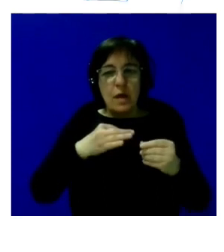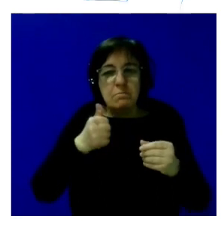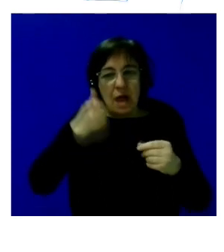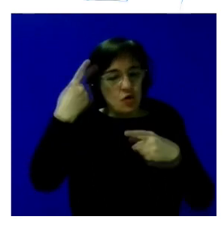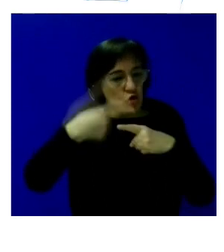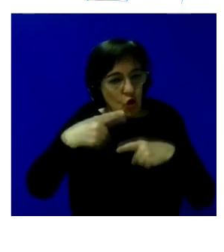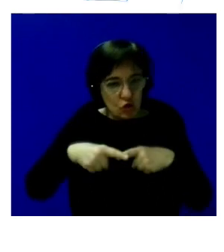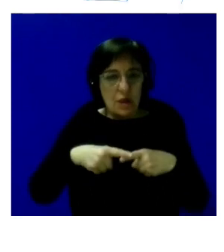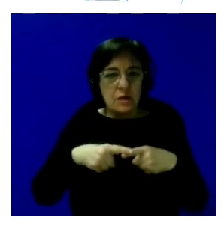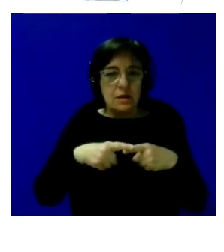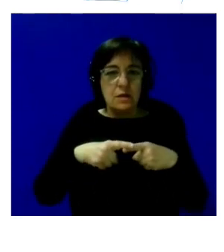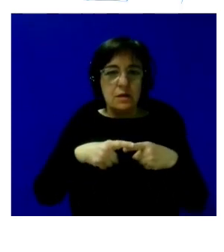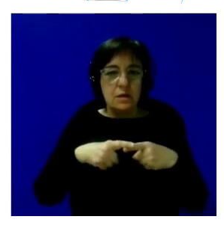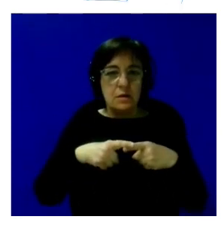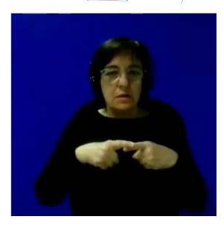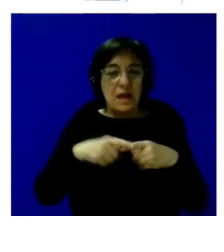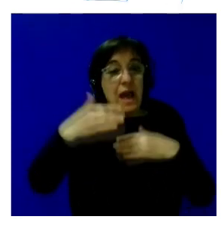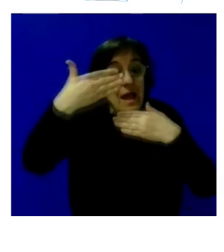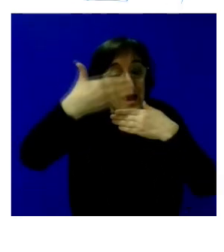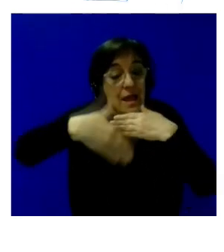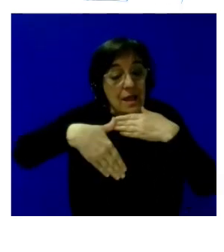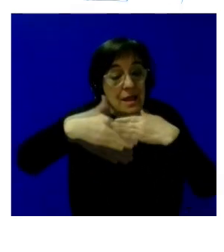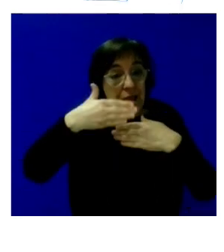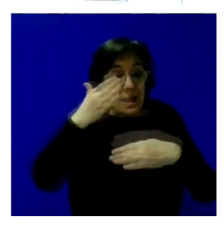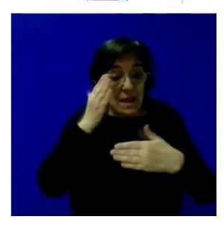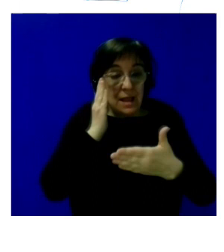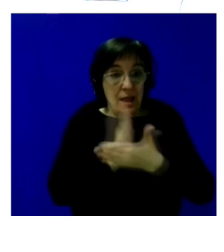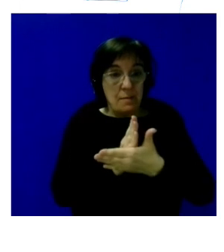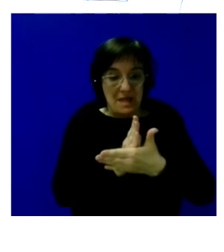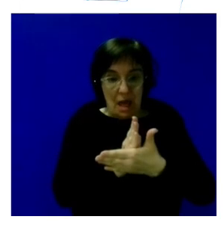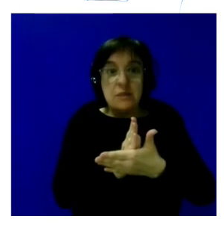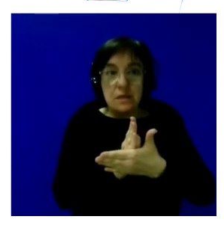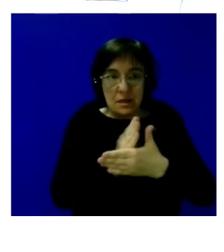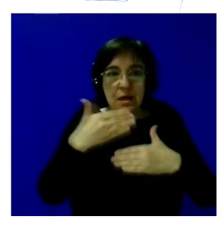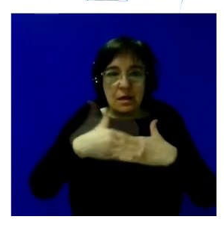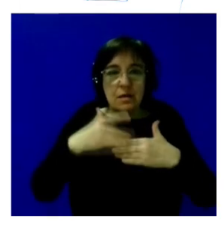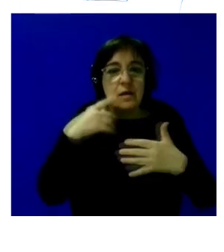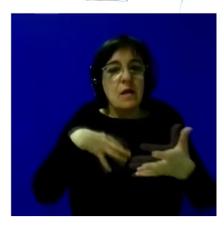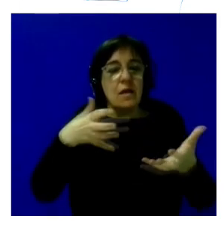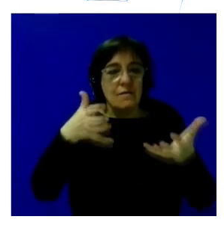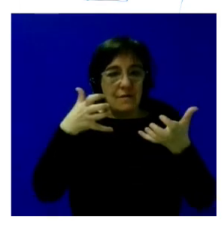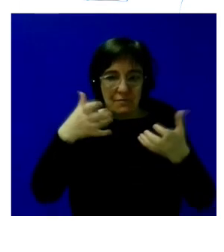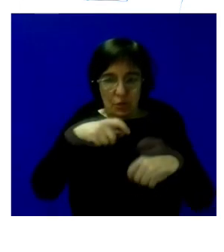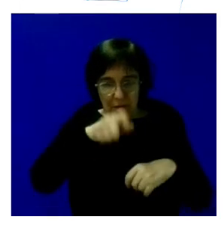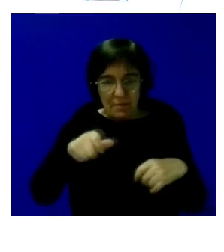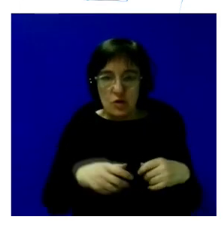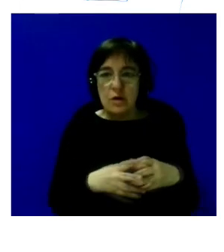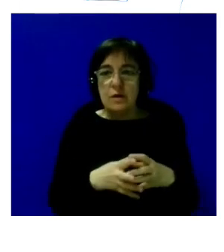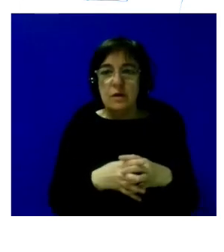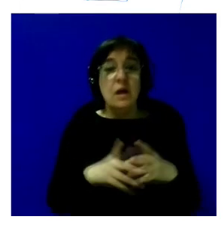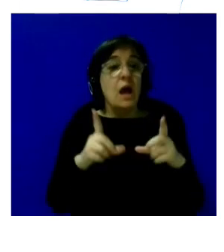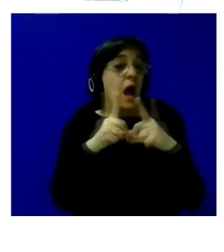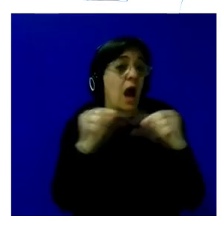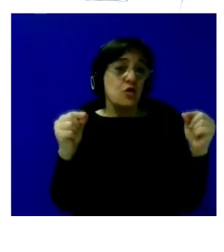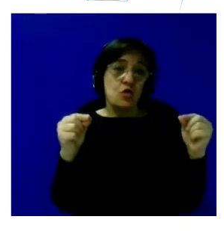y que en los límites se puedan seguir obteniendo beneficios para personas Asturias